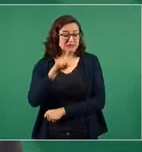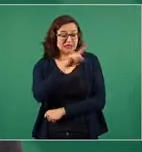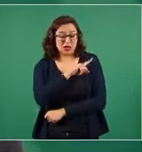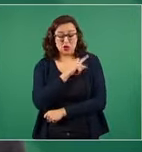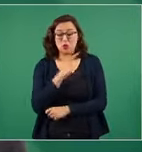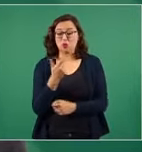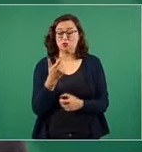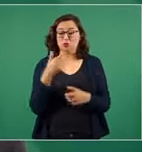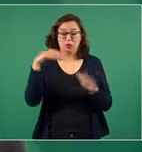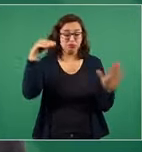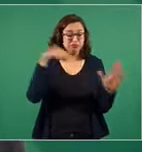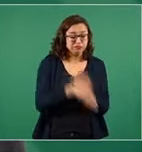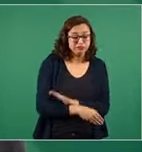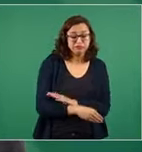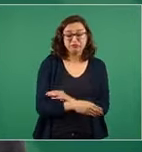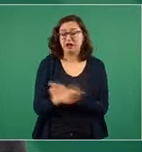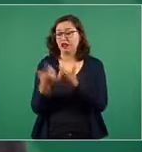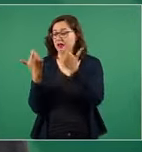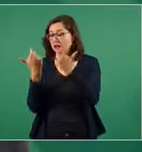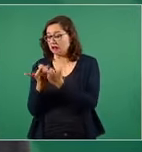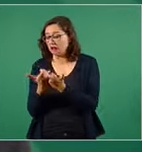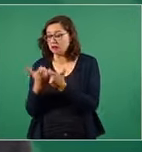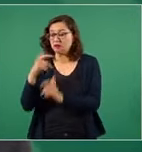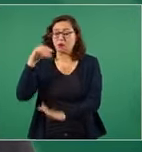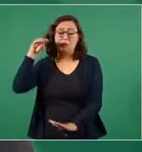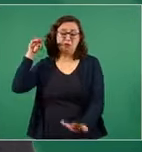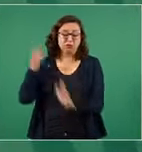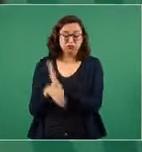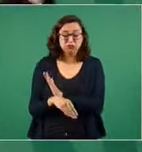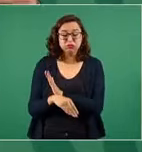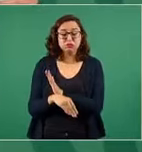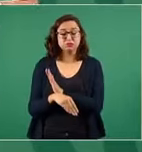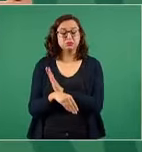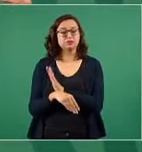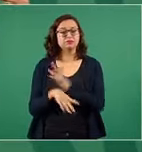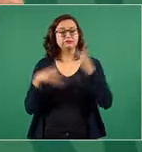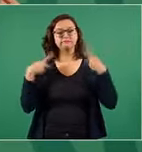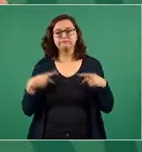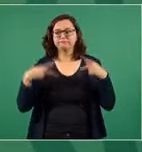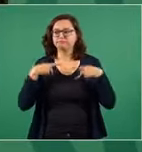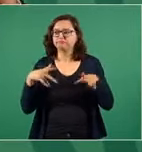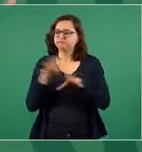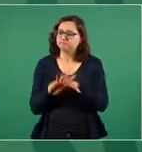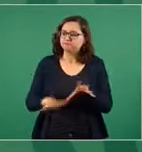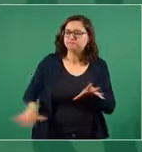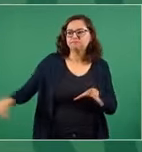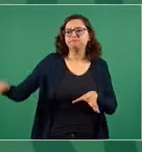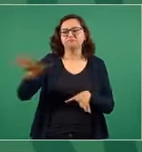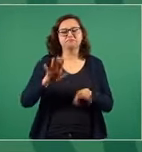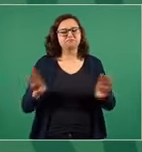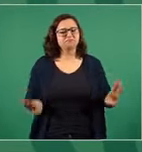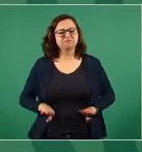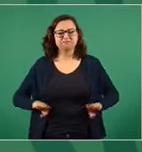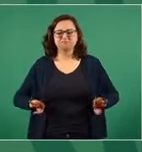económica, la gente no ha perdido la fe,